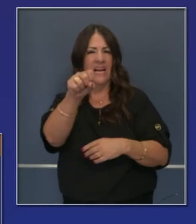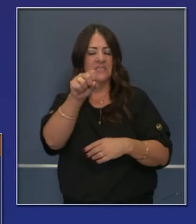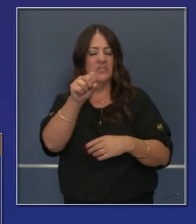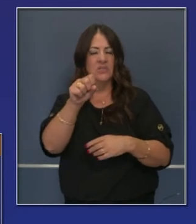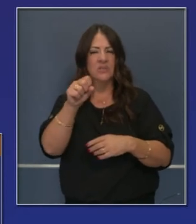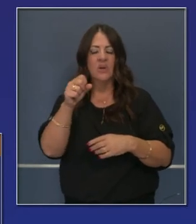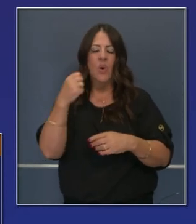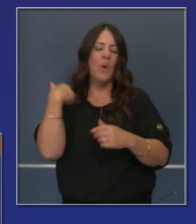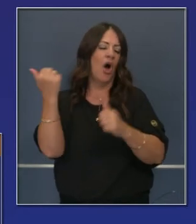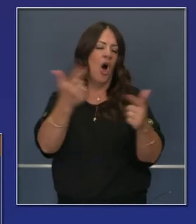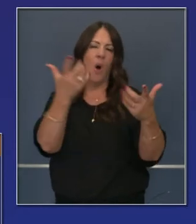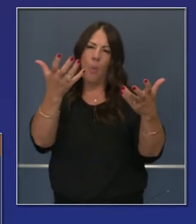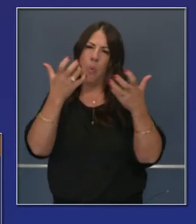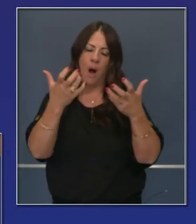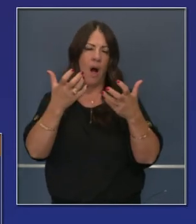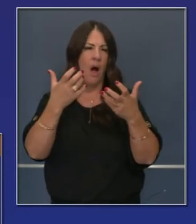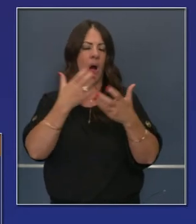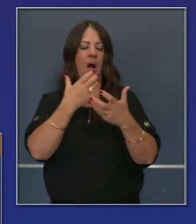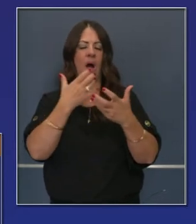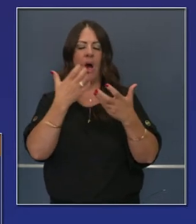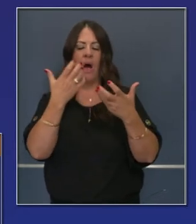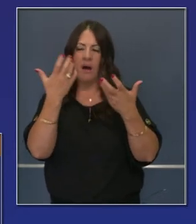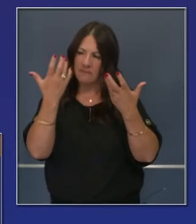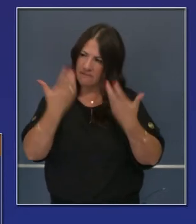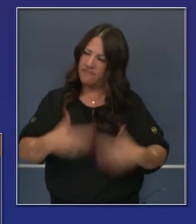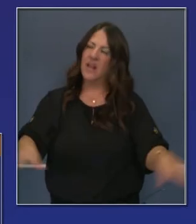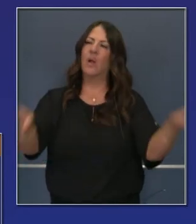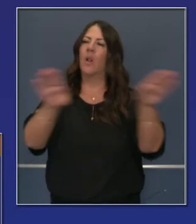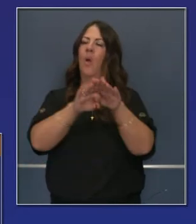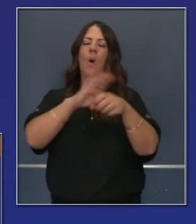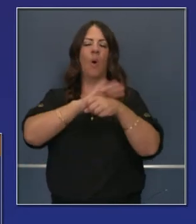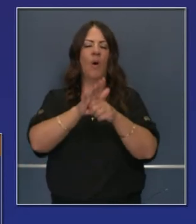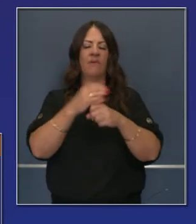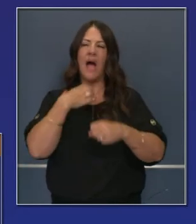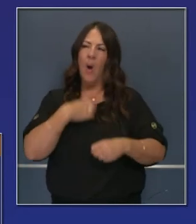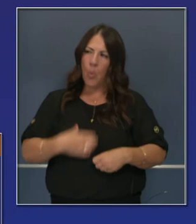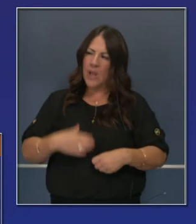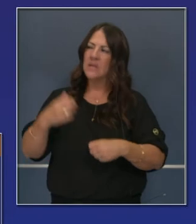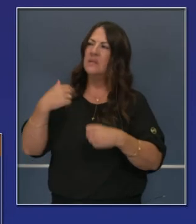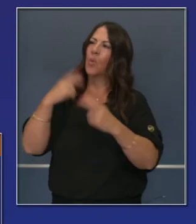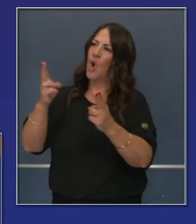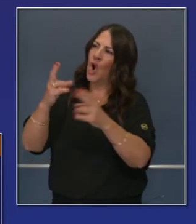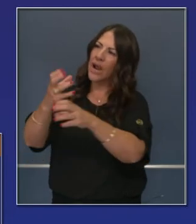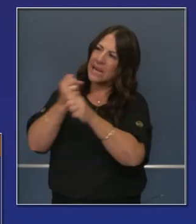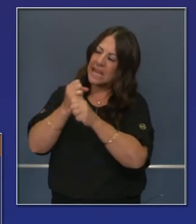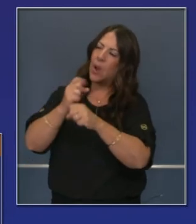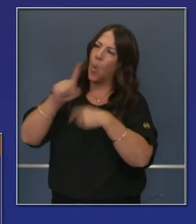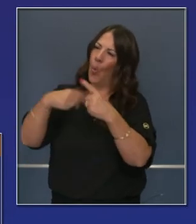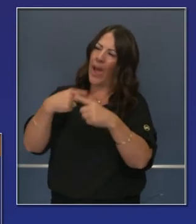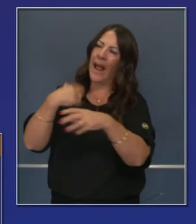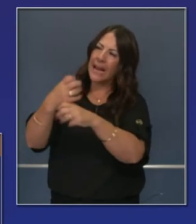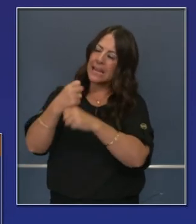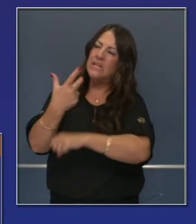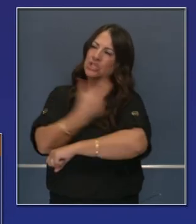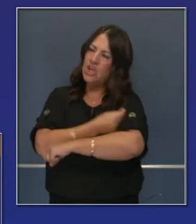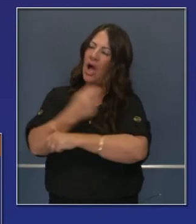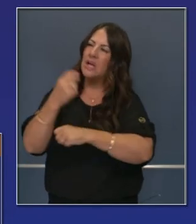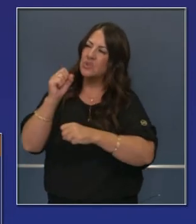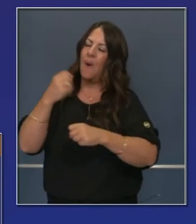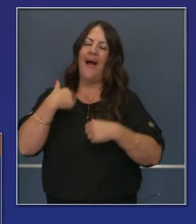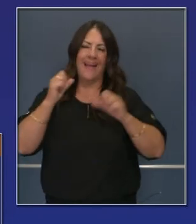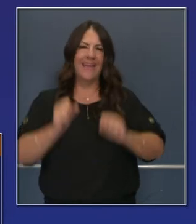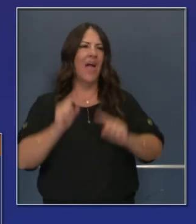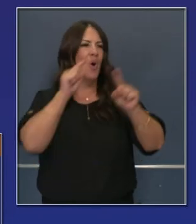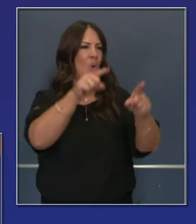que haya una respuesta. ¿Cuándo terminará este asunto? Queremos que se responda a pregunta. ¿Cuándo tendremos la vacuna? ¿Cuándo mis hijos volverán a la